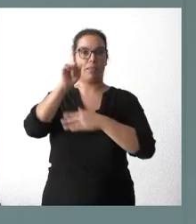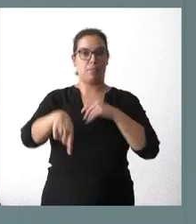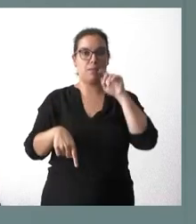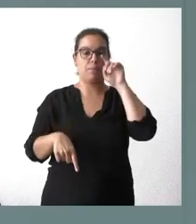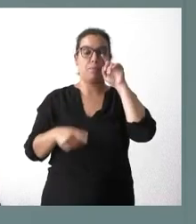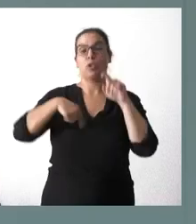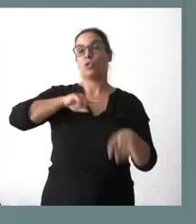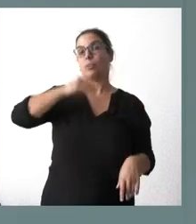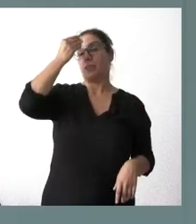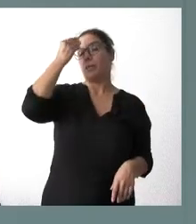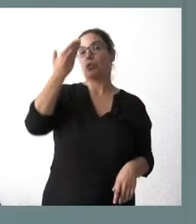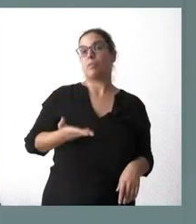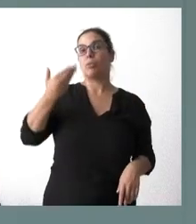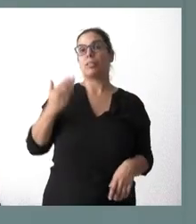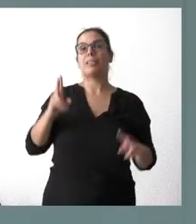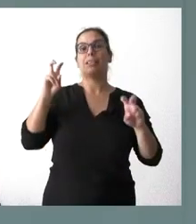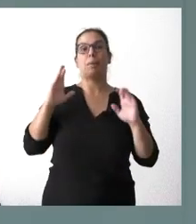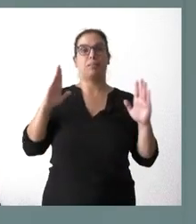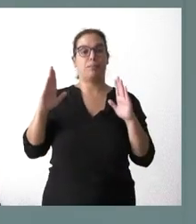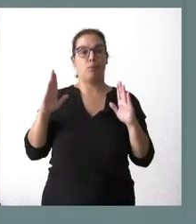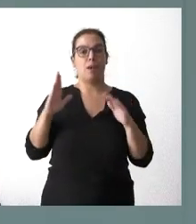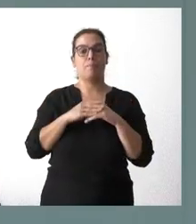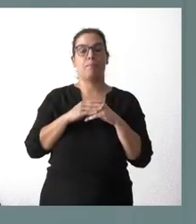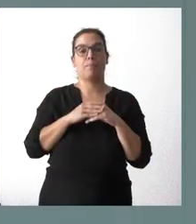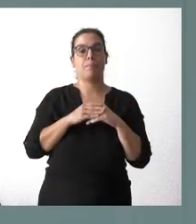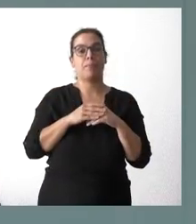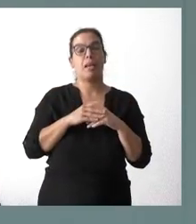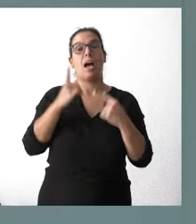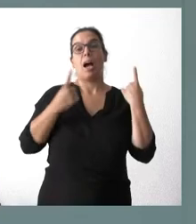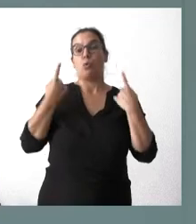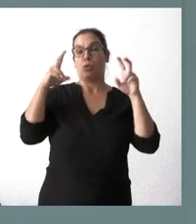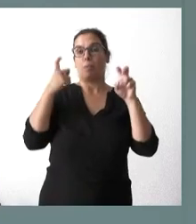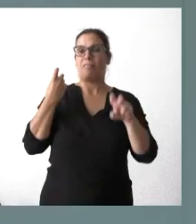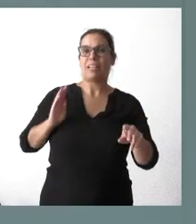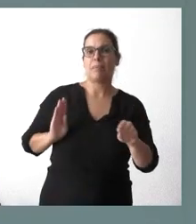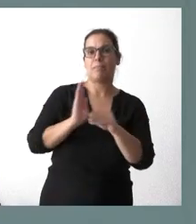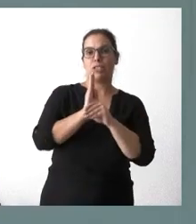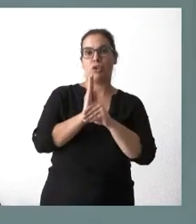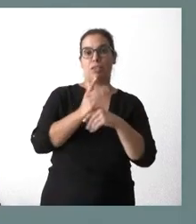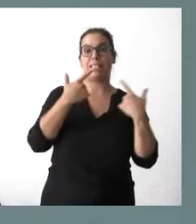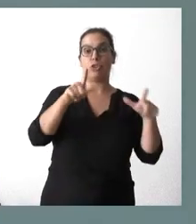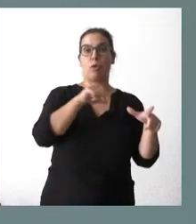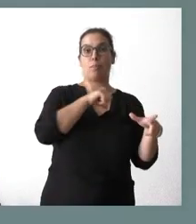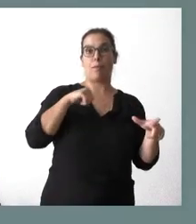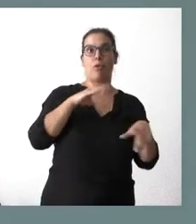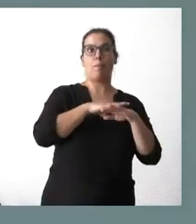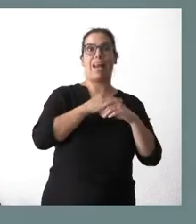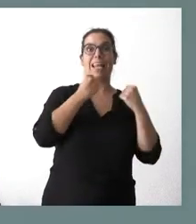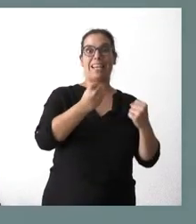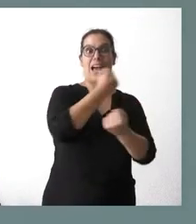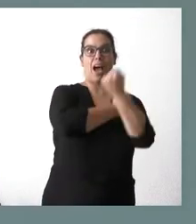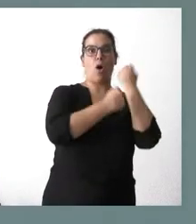determinante es el tema temporal. Hay algunas cuestiones que tienen que hacer de inversiones el sector privado para reducir energía, que,